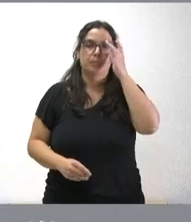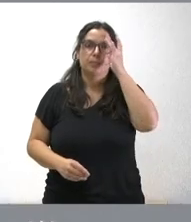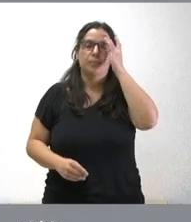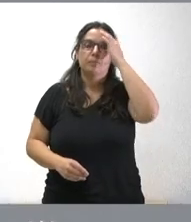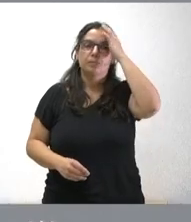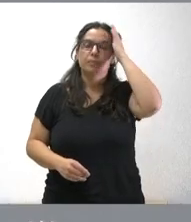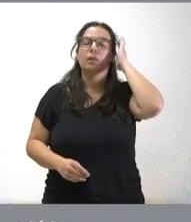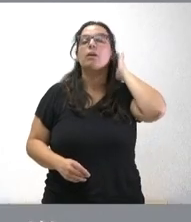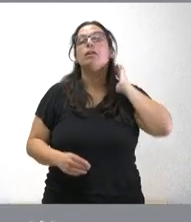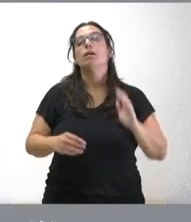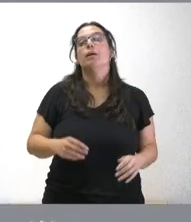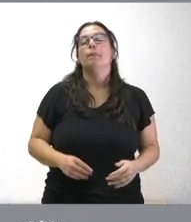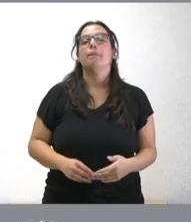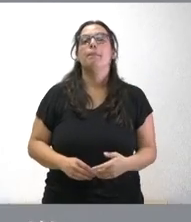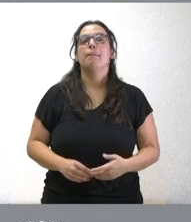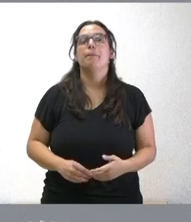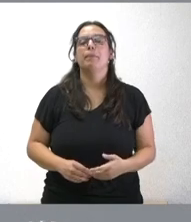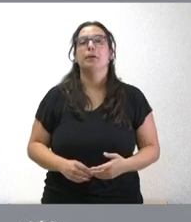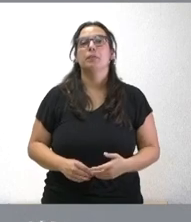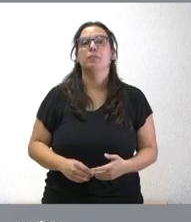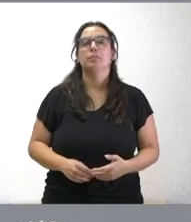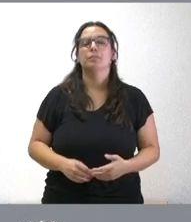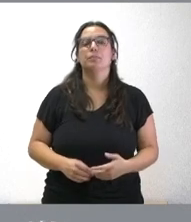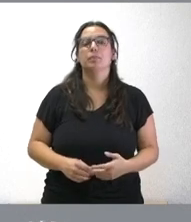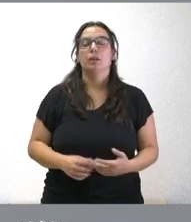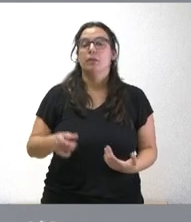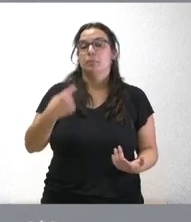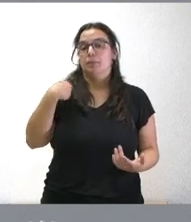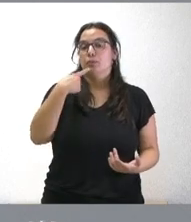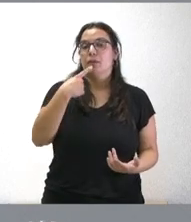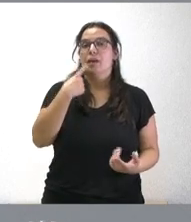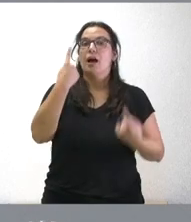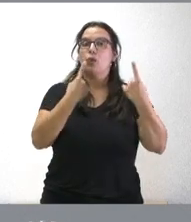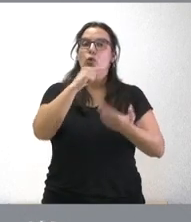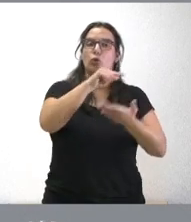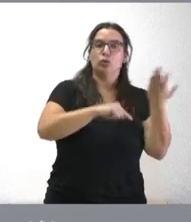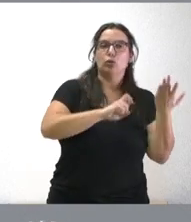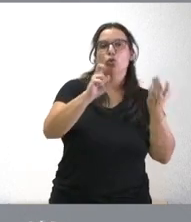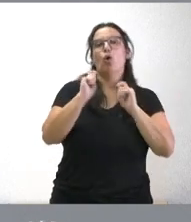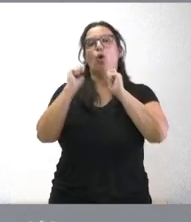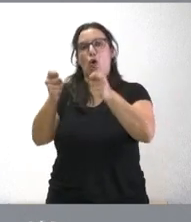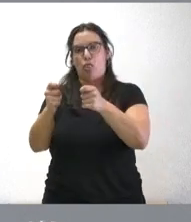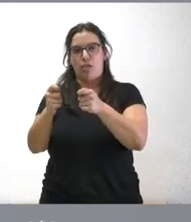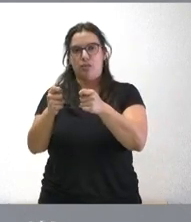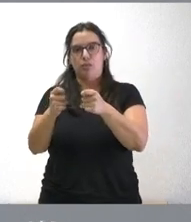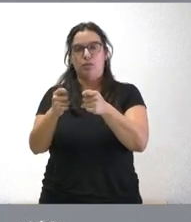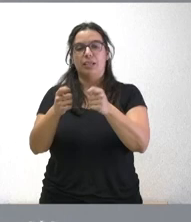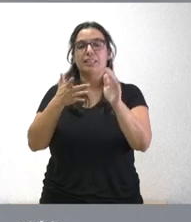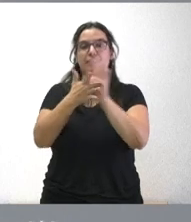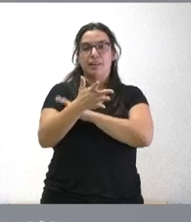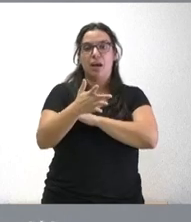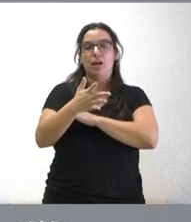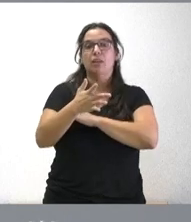Sí como usted bien dice sus palabras hay algunos que son contratos y otros son concesiones concesiones son cuando nos sumamos a la ruta de